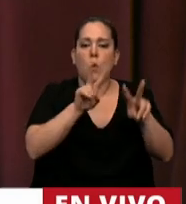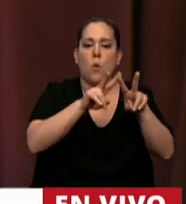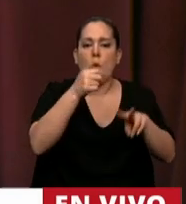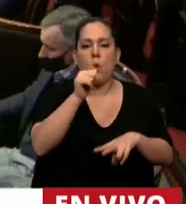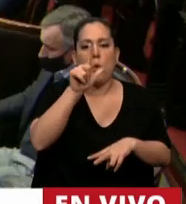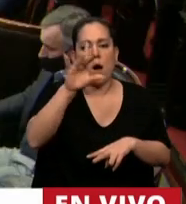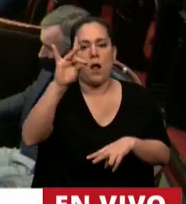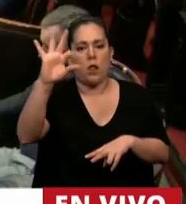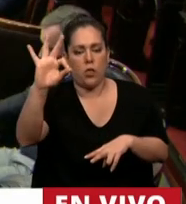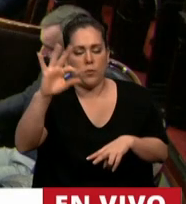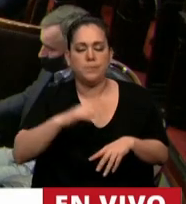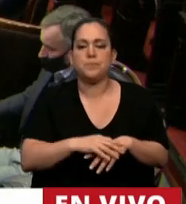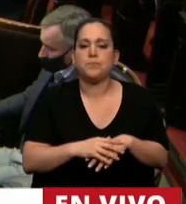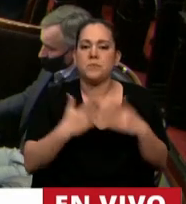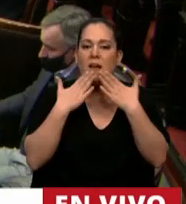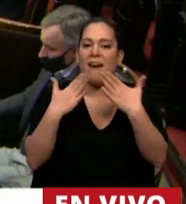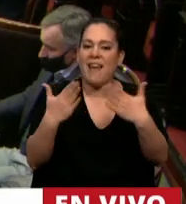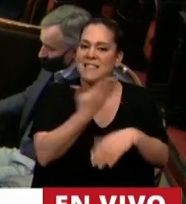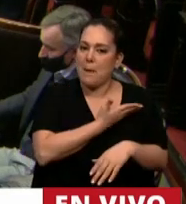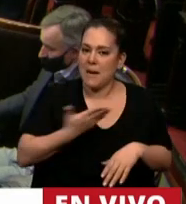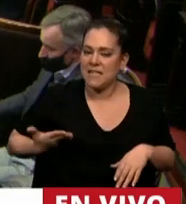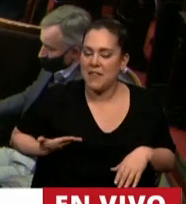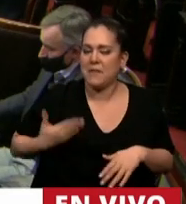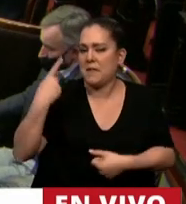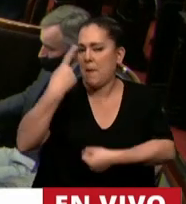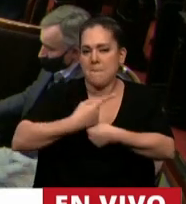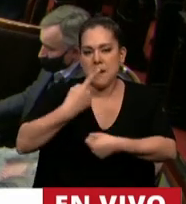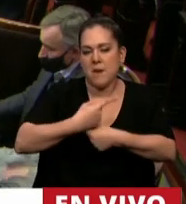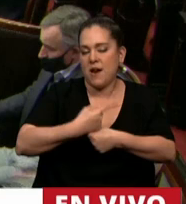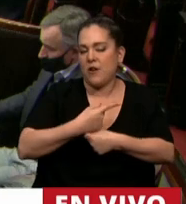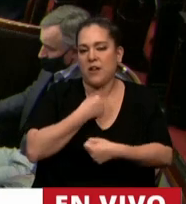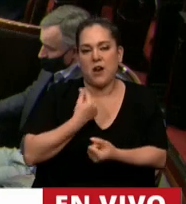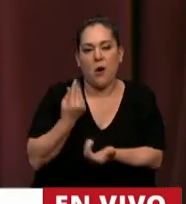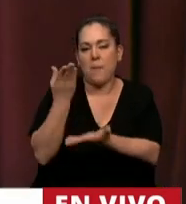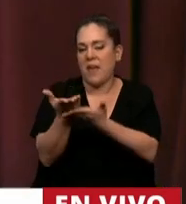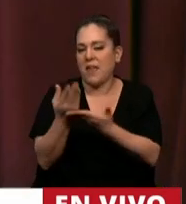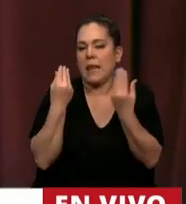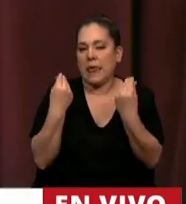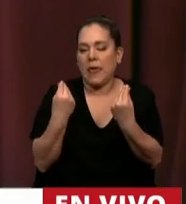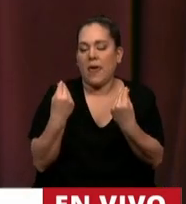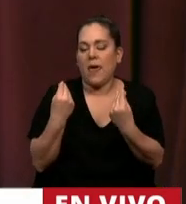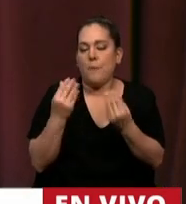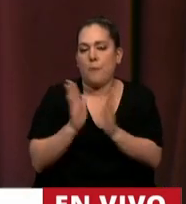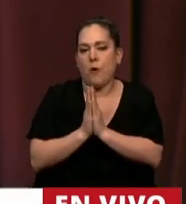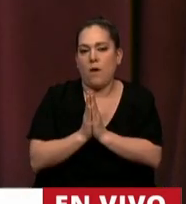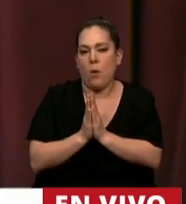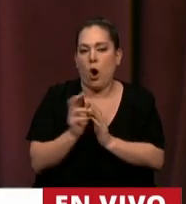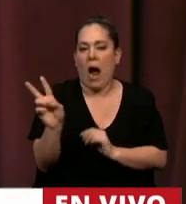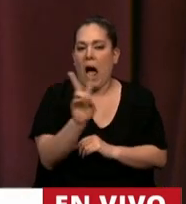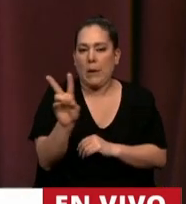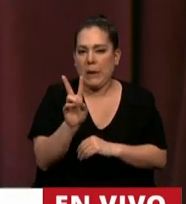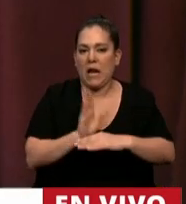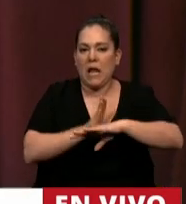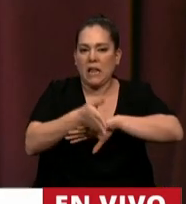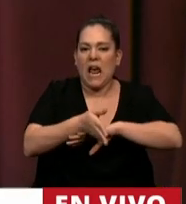Gracias, Presidenta. En primer lugar, le quiero pedir el nombre del interbloque que permitan entrar al